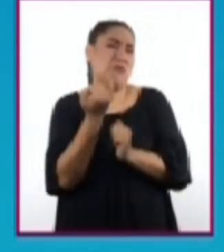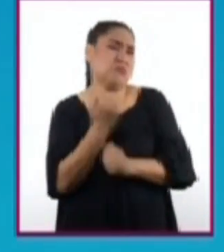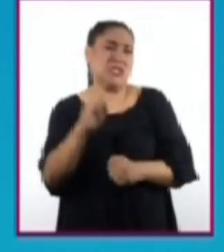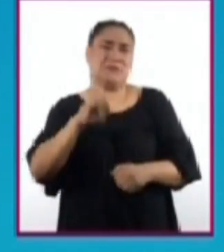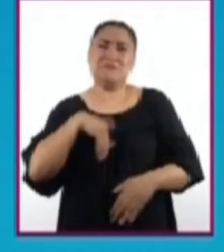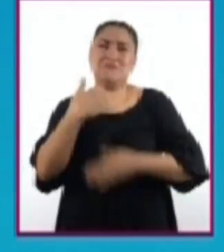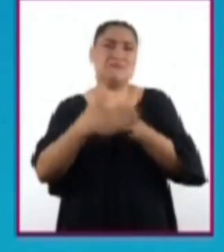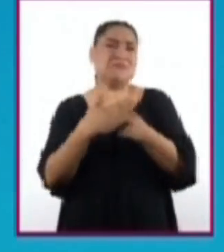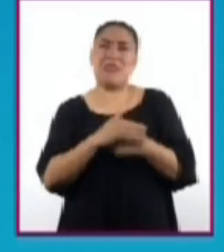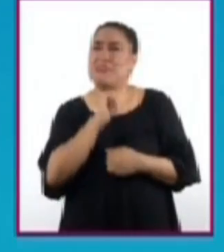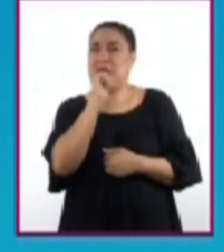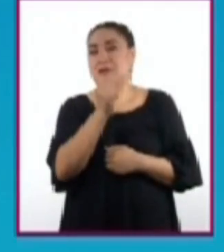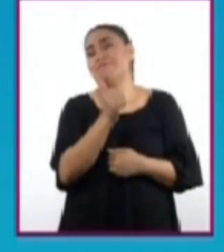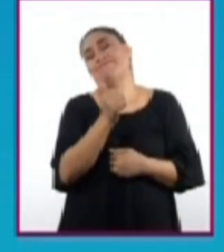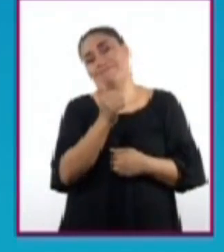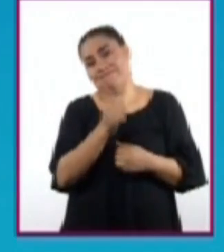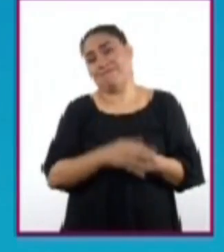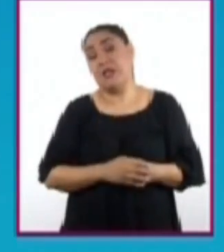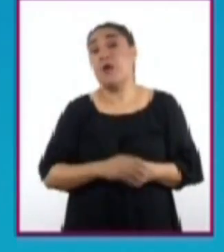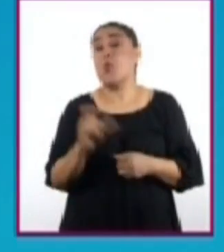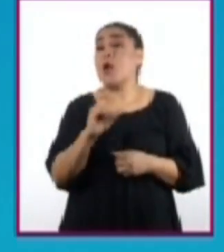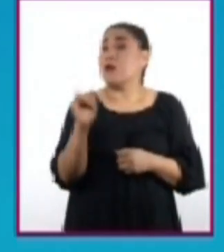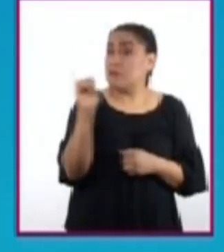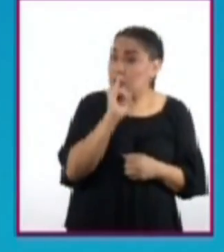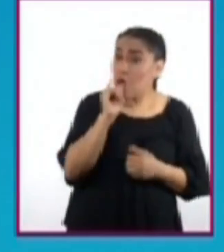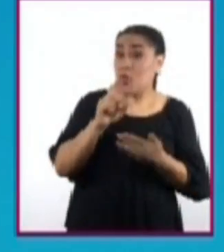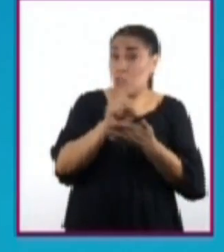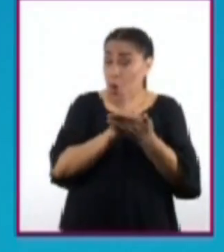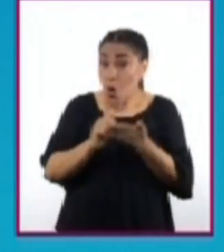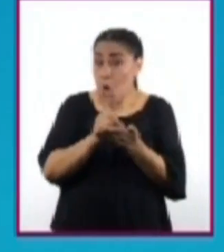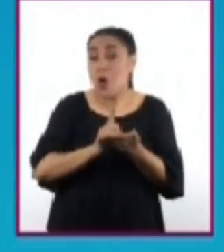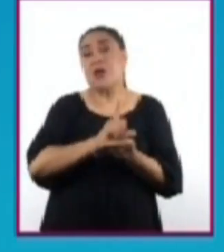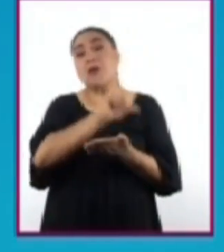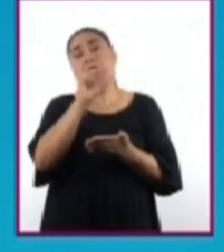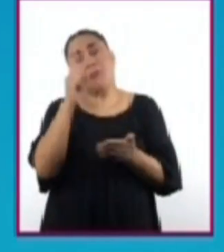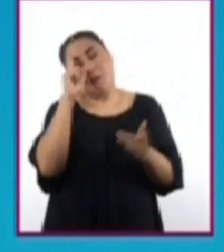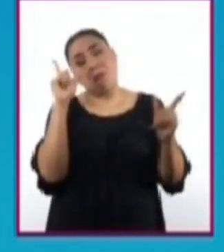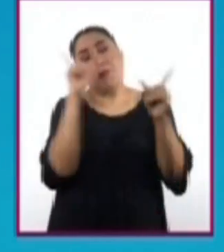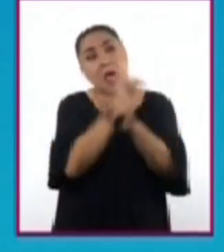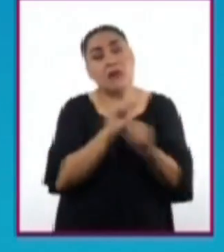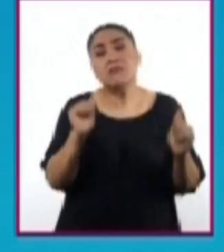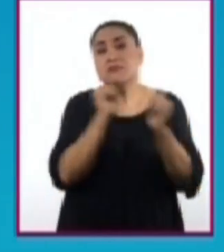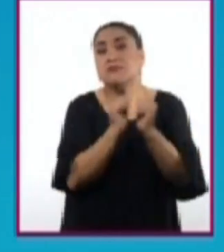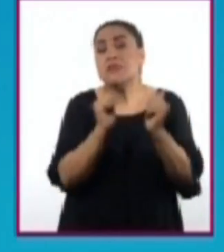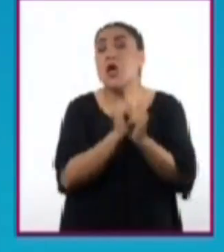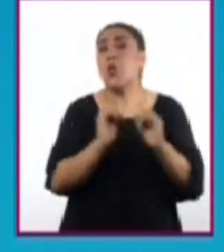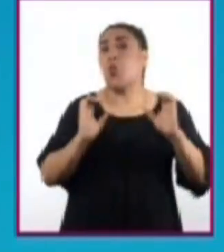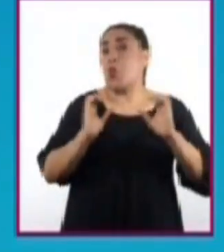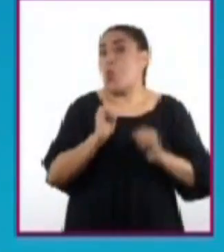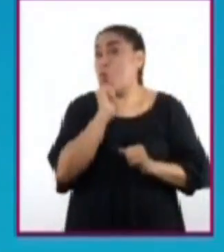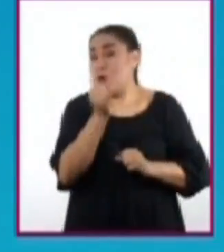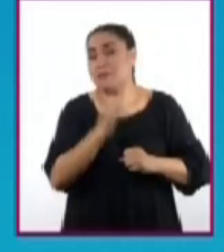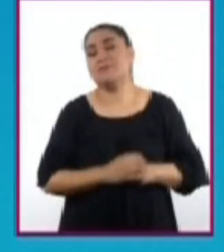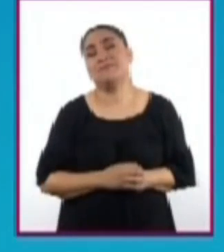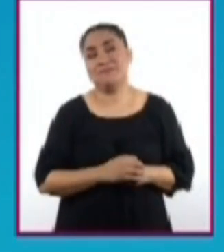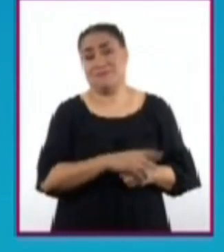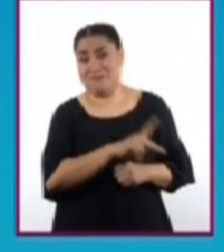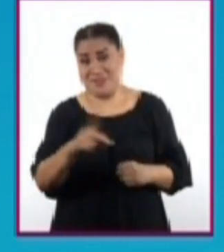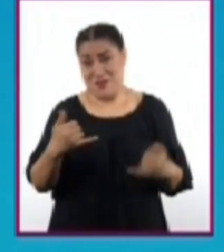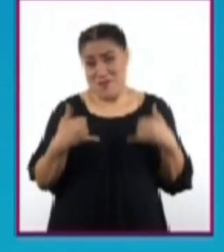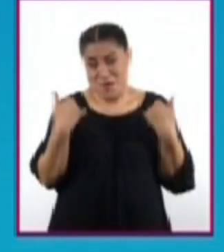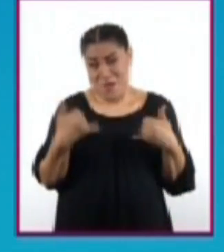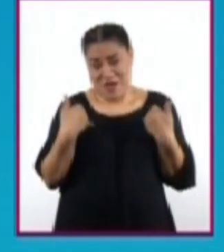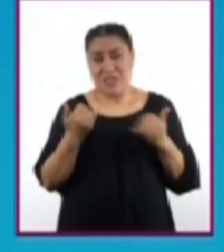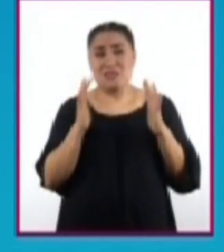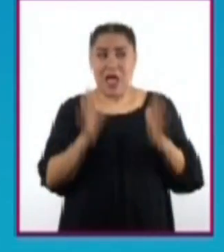ocurrir un embarazo. El consumo de alcohol y las drogas propician las relaciones sexuales sin protección. Si bien los adolescentes tienen